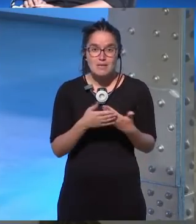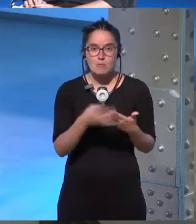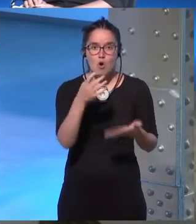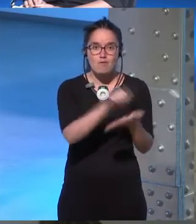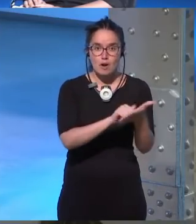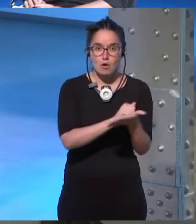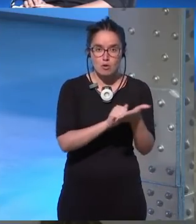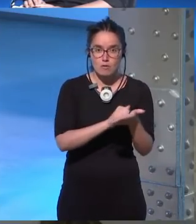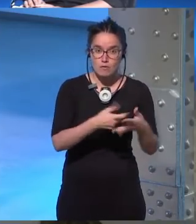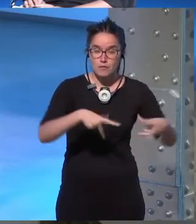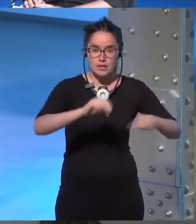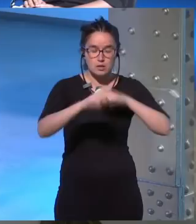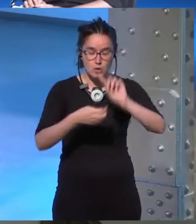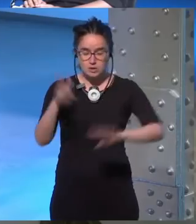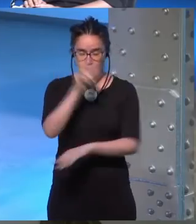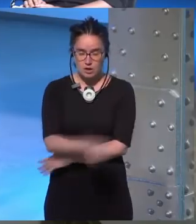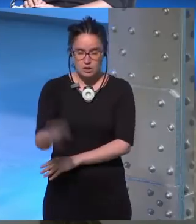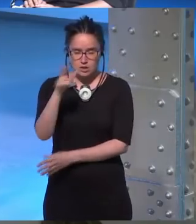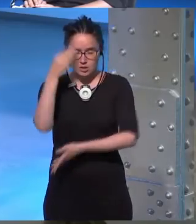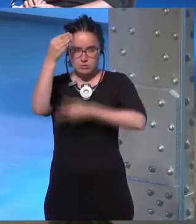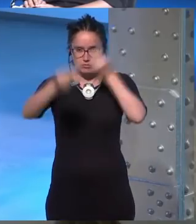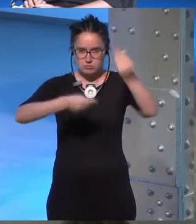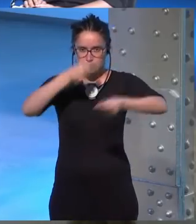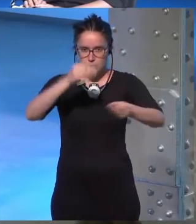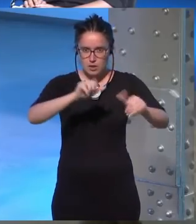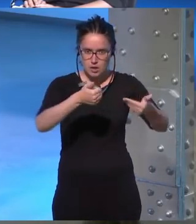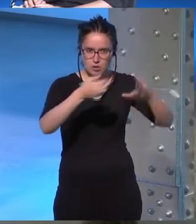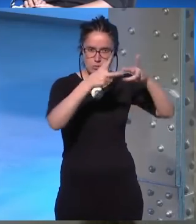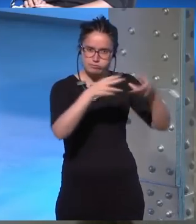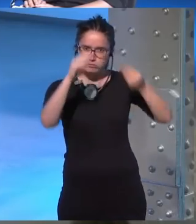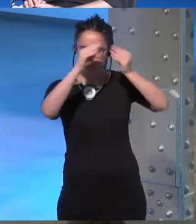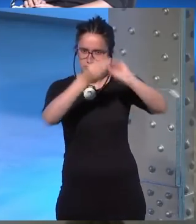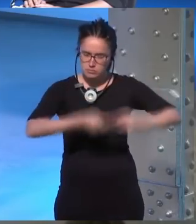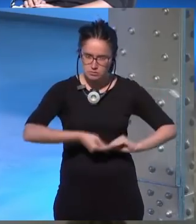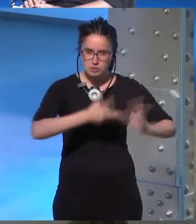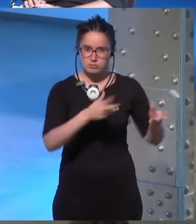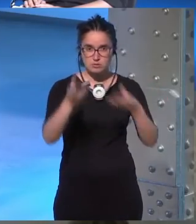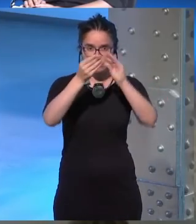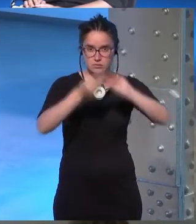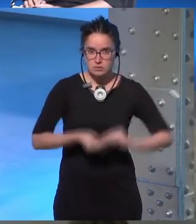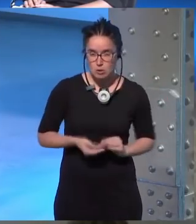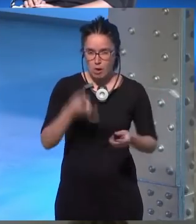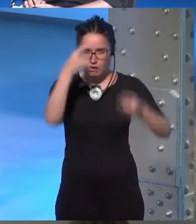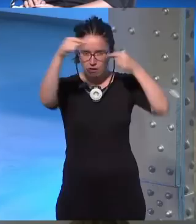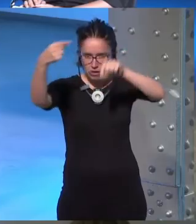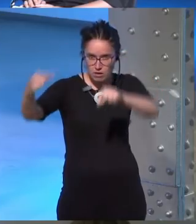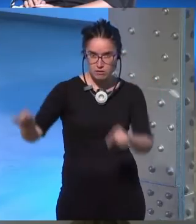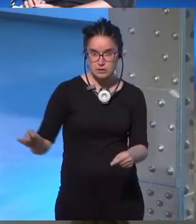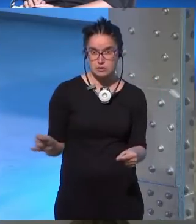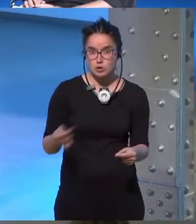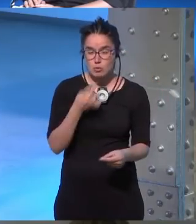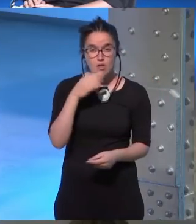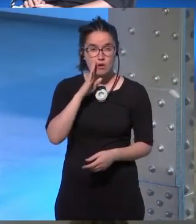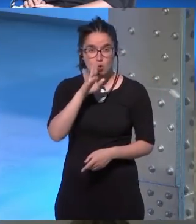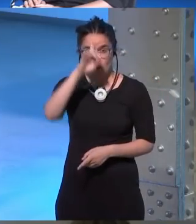borrador y luego ya darle otra vuelta y otra vuelta y otra vuelta e ir rellenando como dice Cameron con las lucecitas con los detallitos con